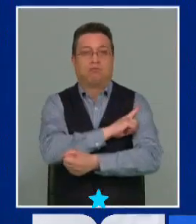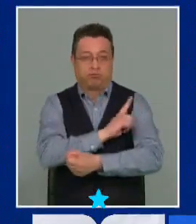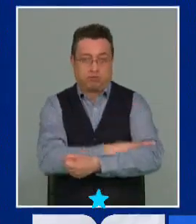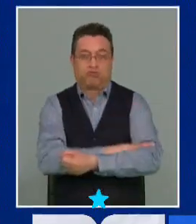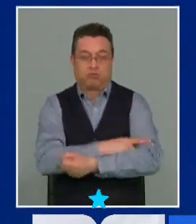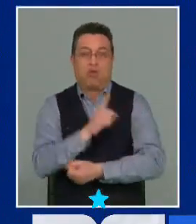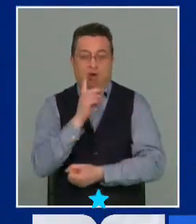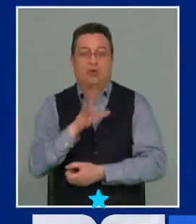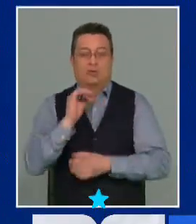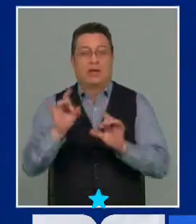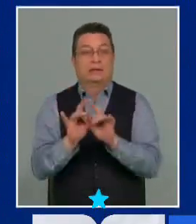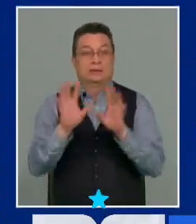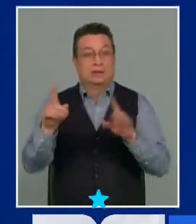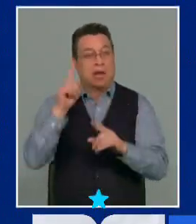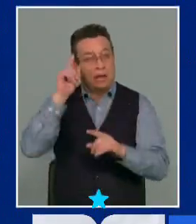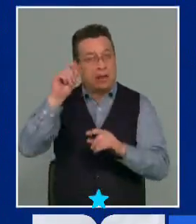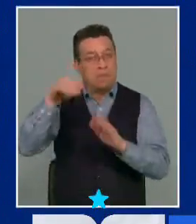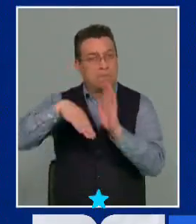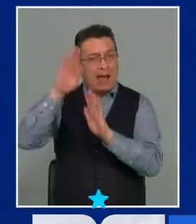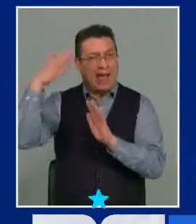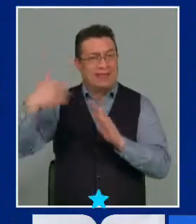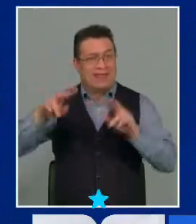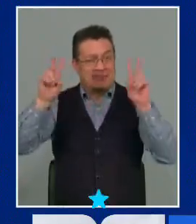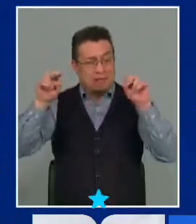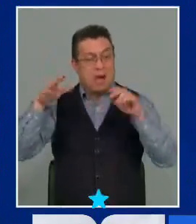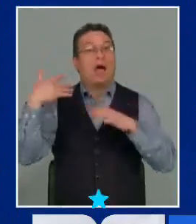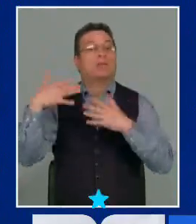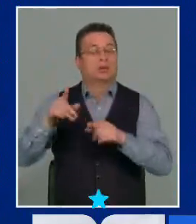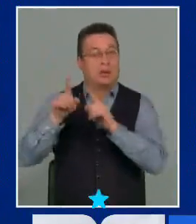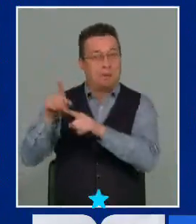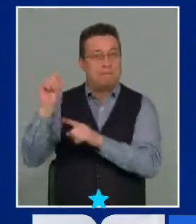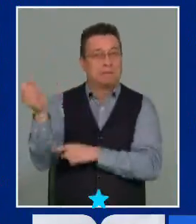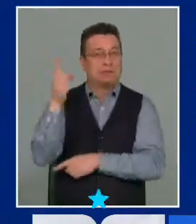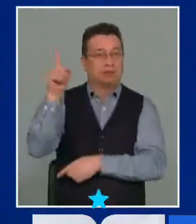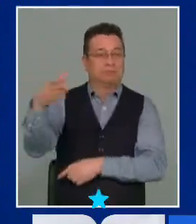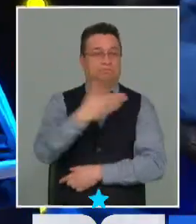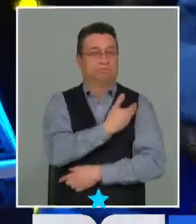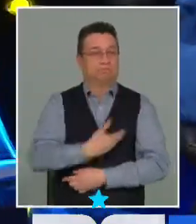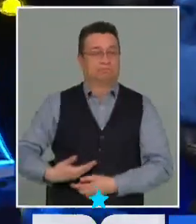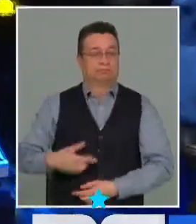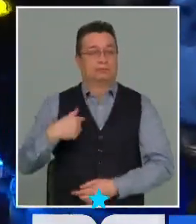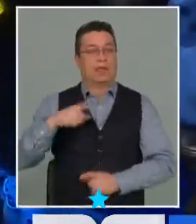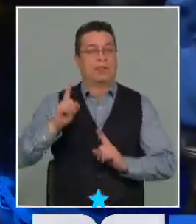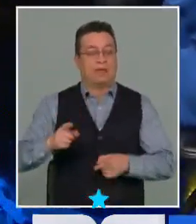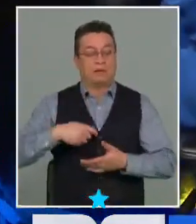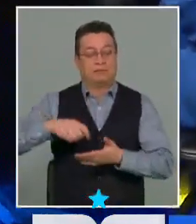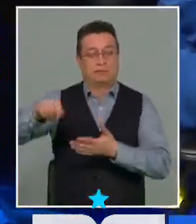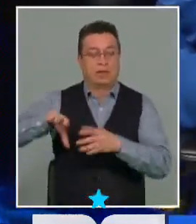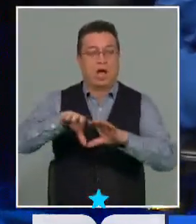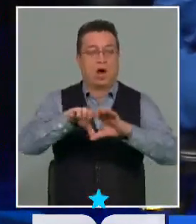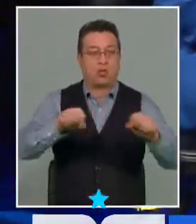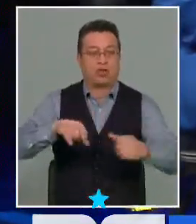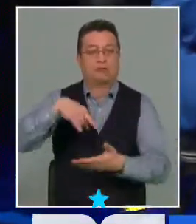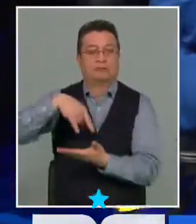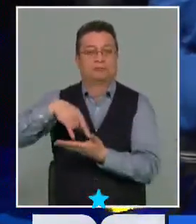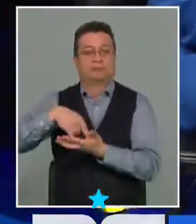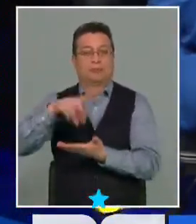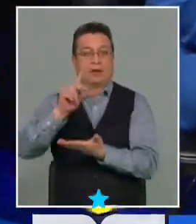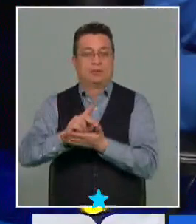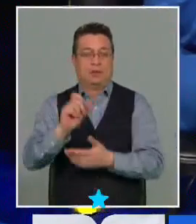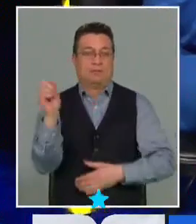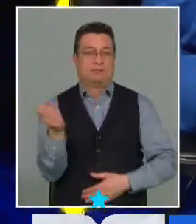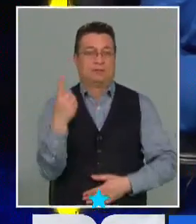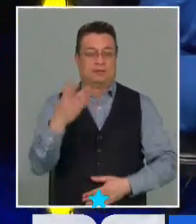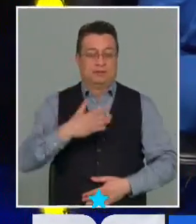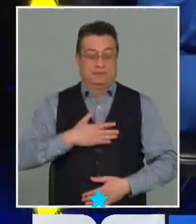por ejemplo, la iniciativa exclusiva en las principales materias. Eso pasa a ser de concurrencia presidencial, es decir, en acuerdo con el Congreso de los Diputados. Y dos,